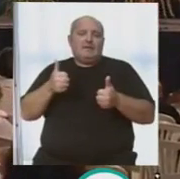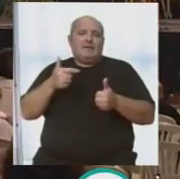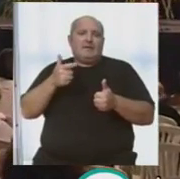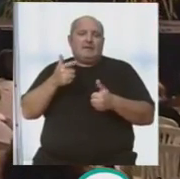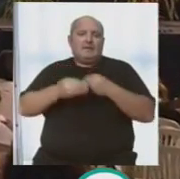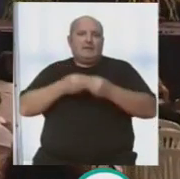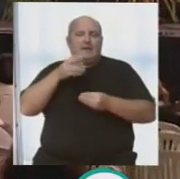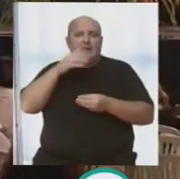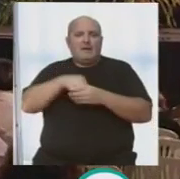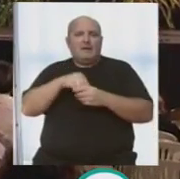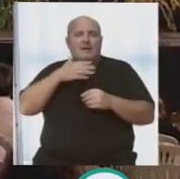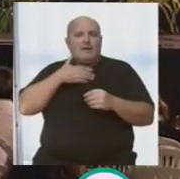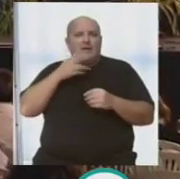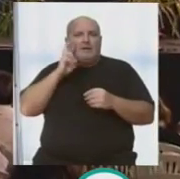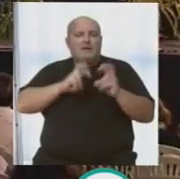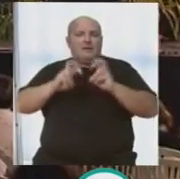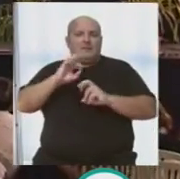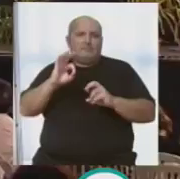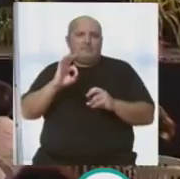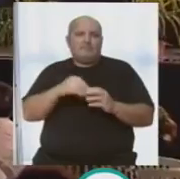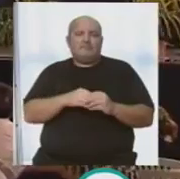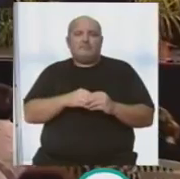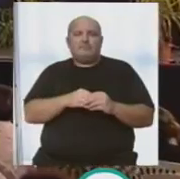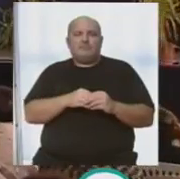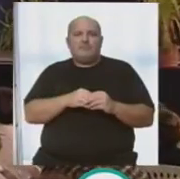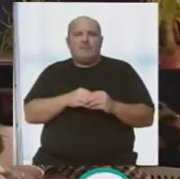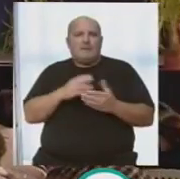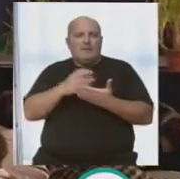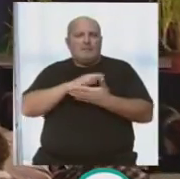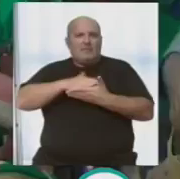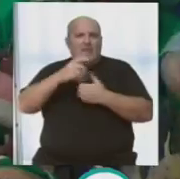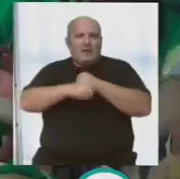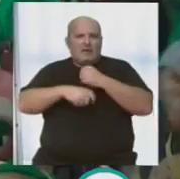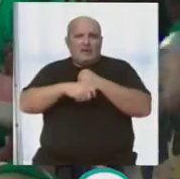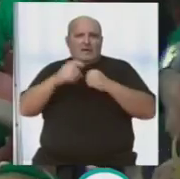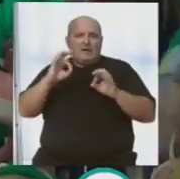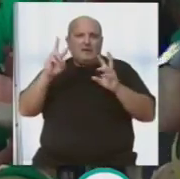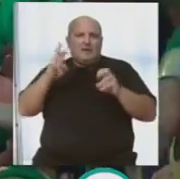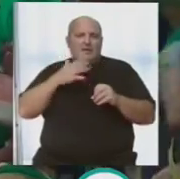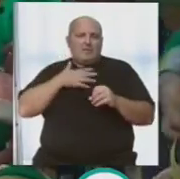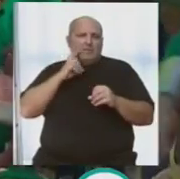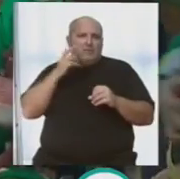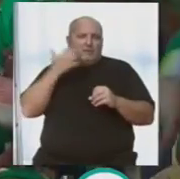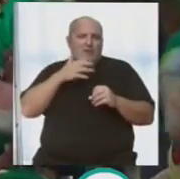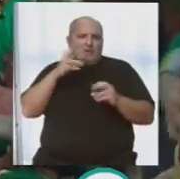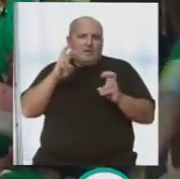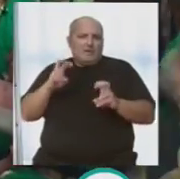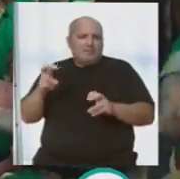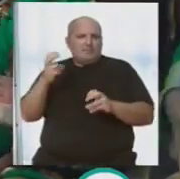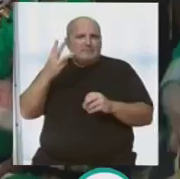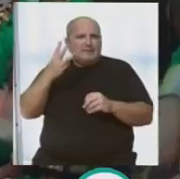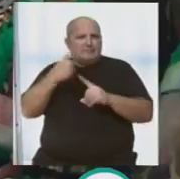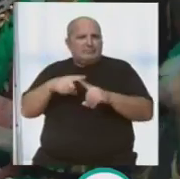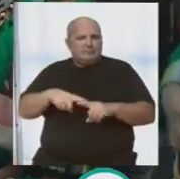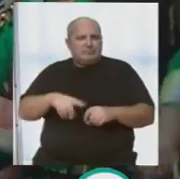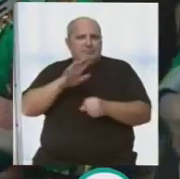dicen los gitanos, despacito y con buena letra. Bueno, todo el mes de agosto, pero este año, esta edición de 2018, contempla tres